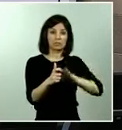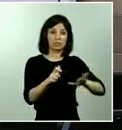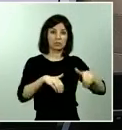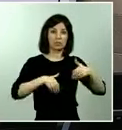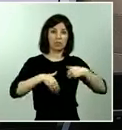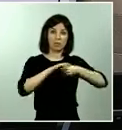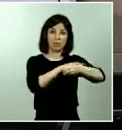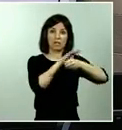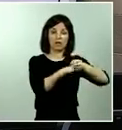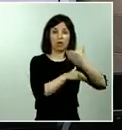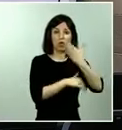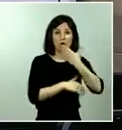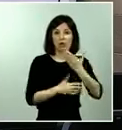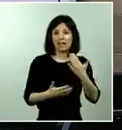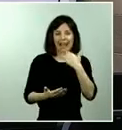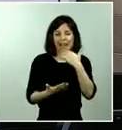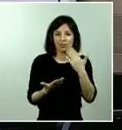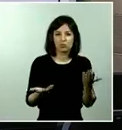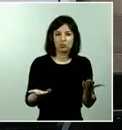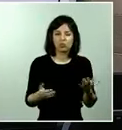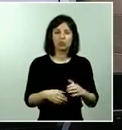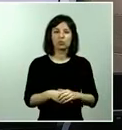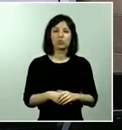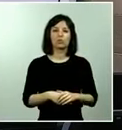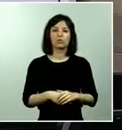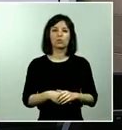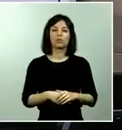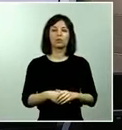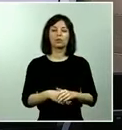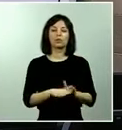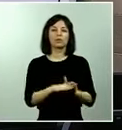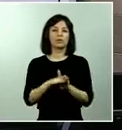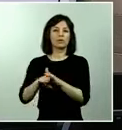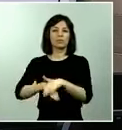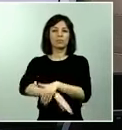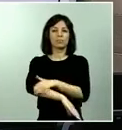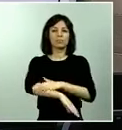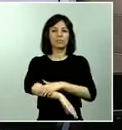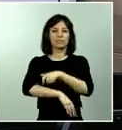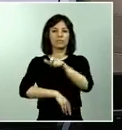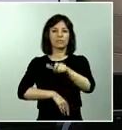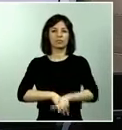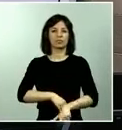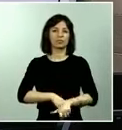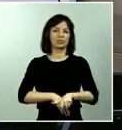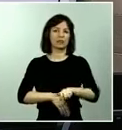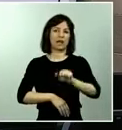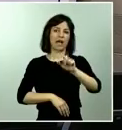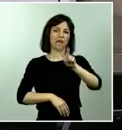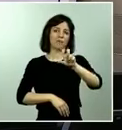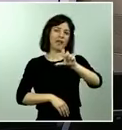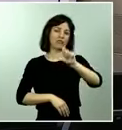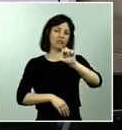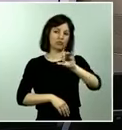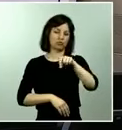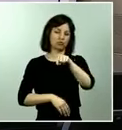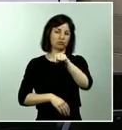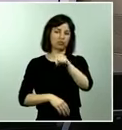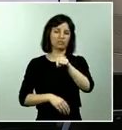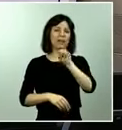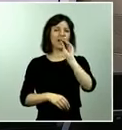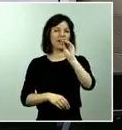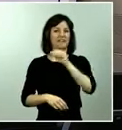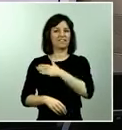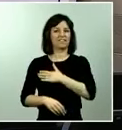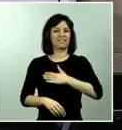por el estilo y después también para el ministro de transporte para el ministro José José Luis Ábalos le quería preguntar porque Quintorra el presidente de la